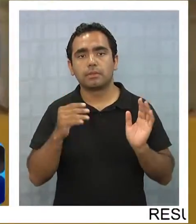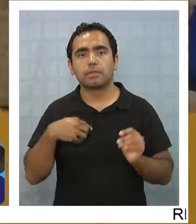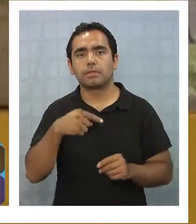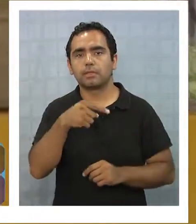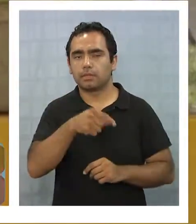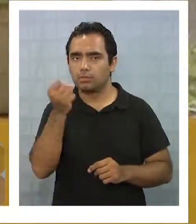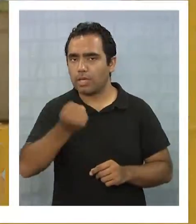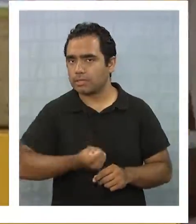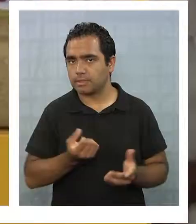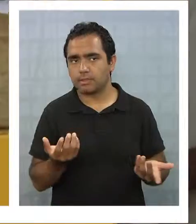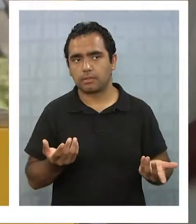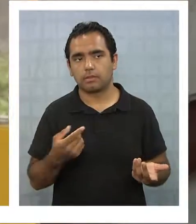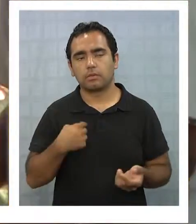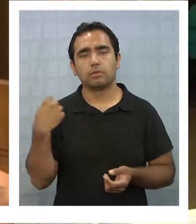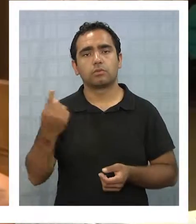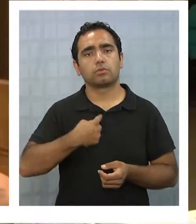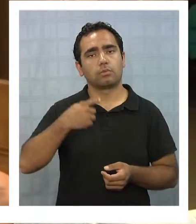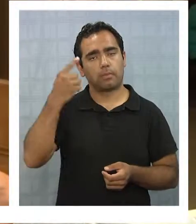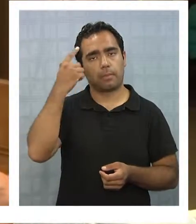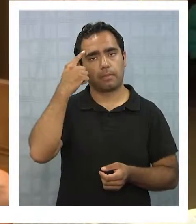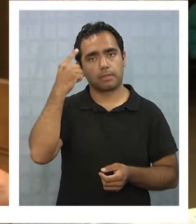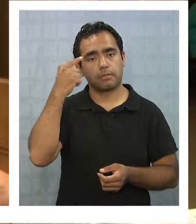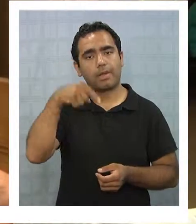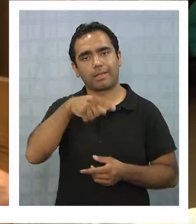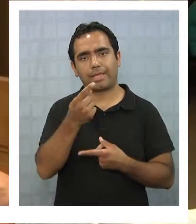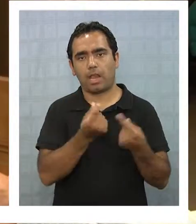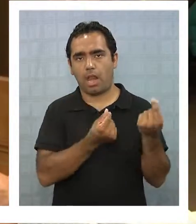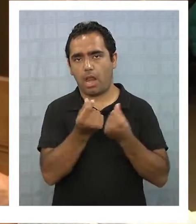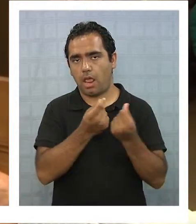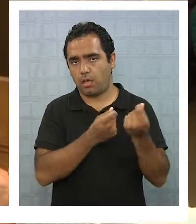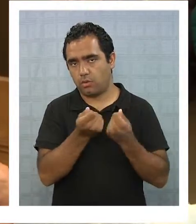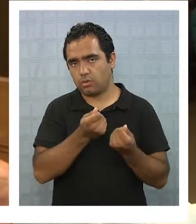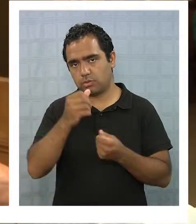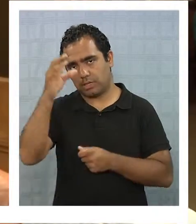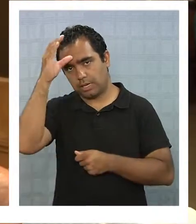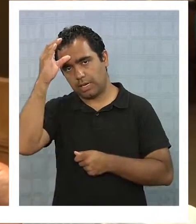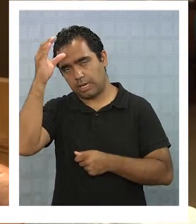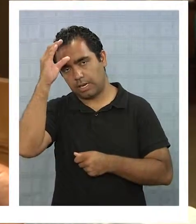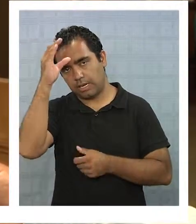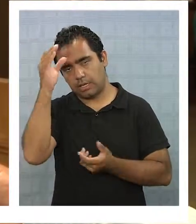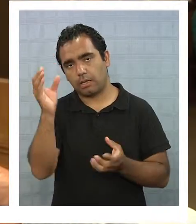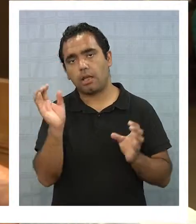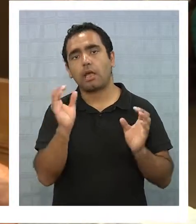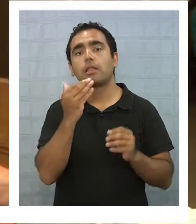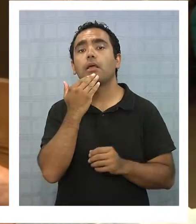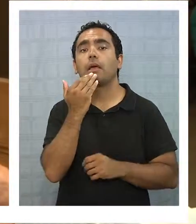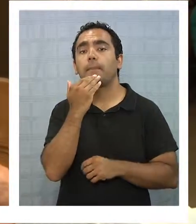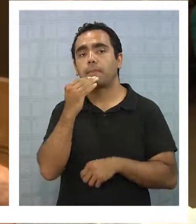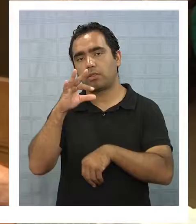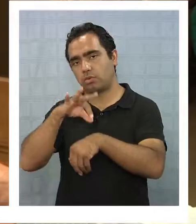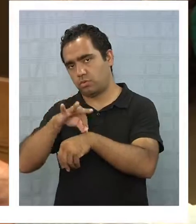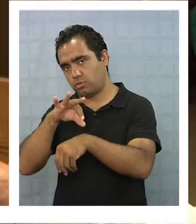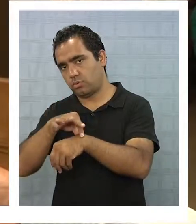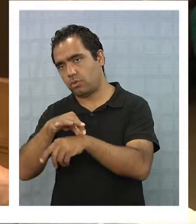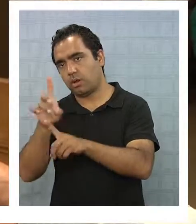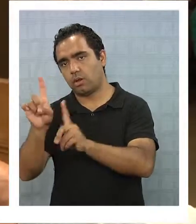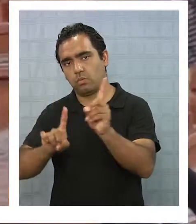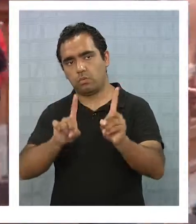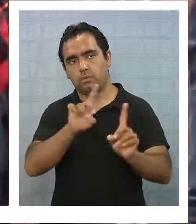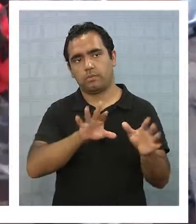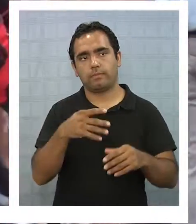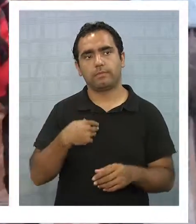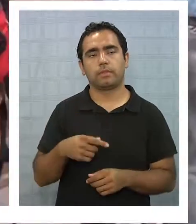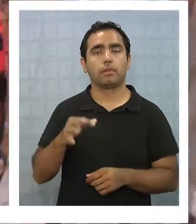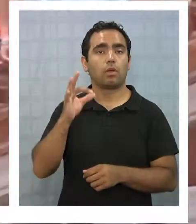Por lo tanto, nosotros pensamos que aquí pueden haber muchos negocios de las clínicas privadas y los médicos inescrupulosos, que también los hay.